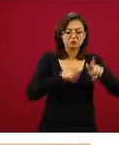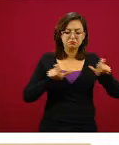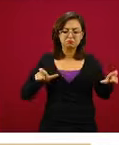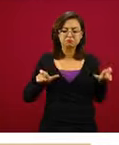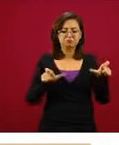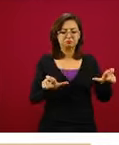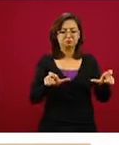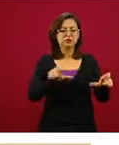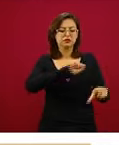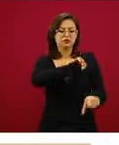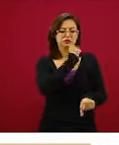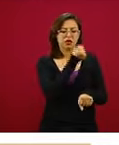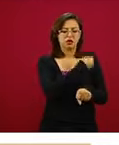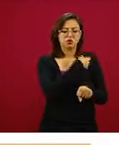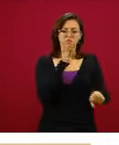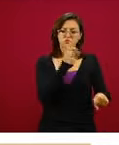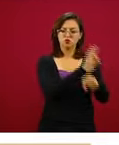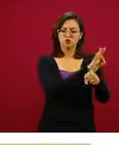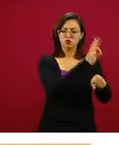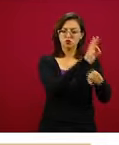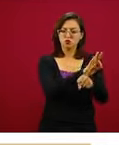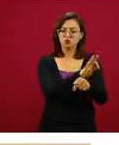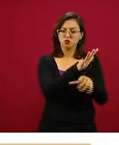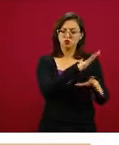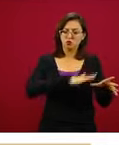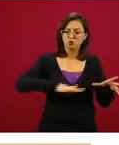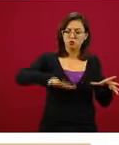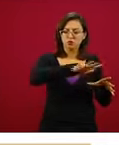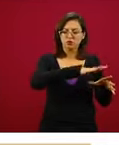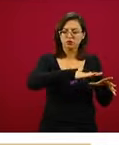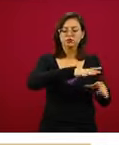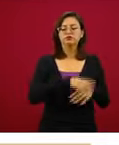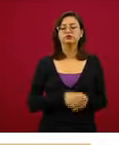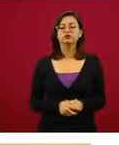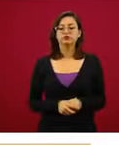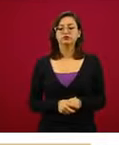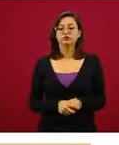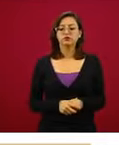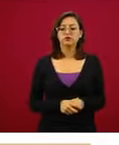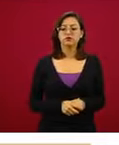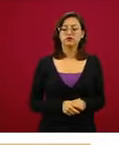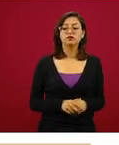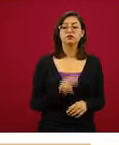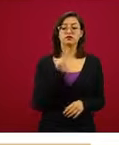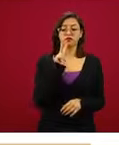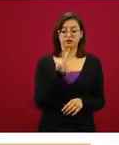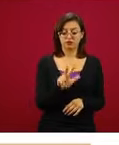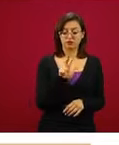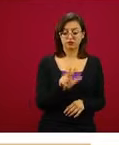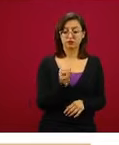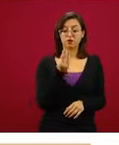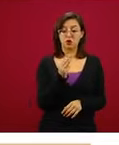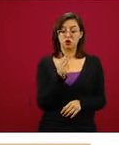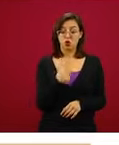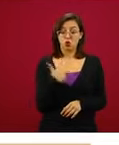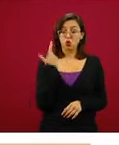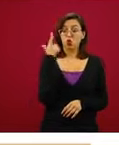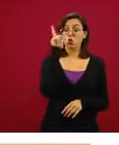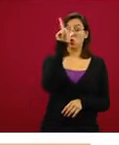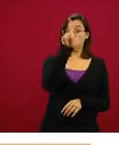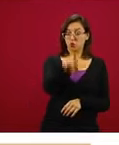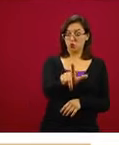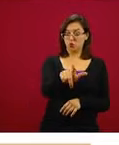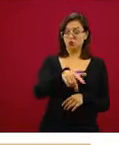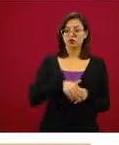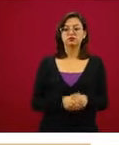a estos municipios. Y a partir del 18 de mayo, el próximo lunes, vamos a tener